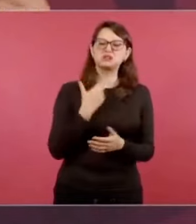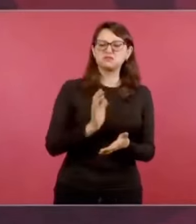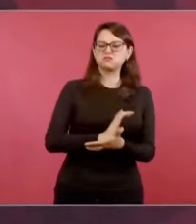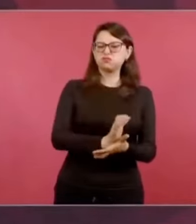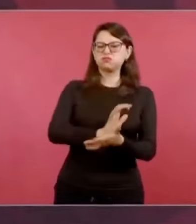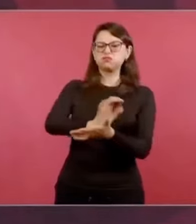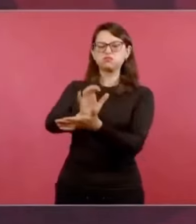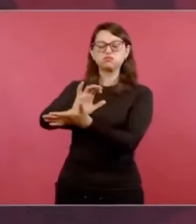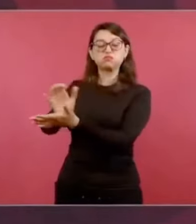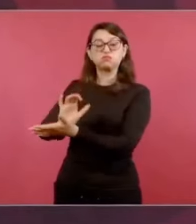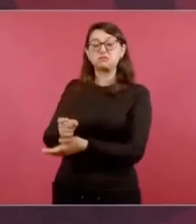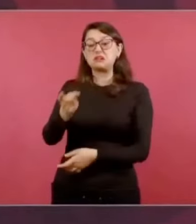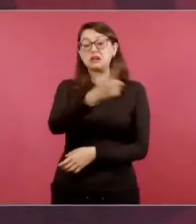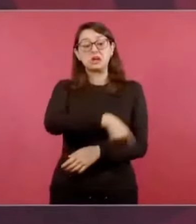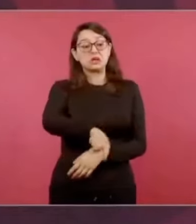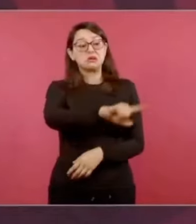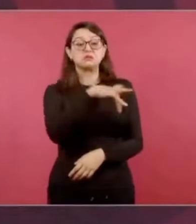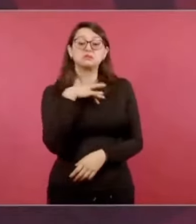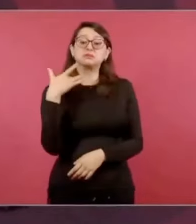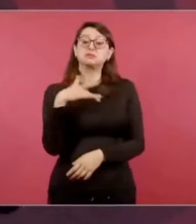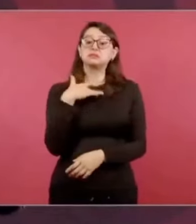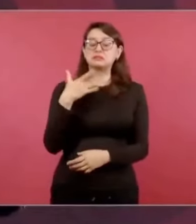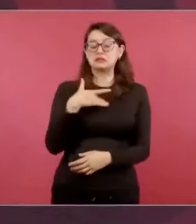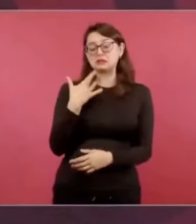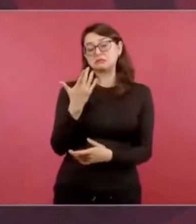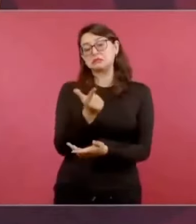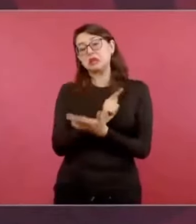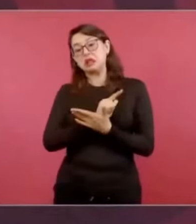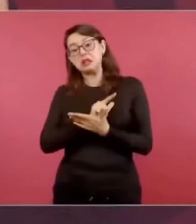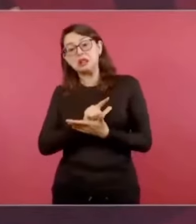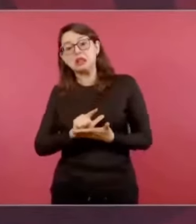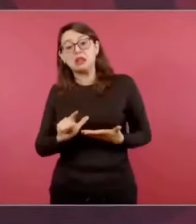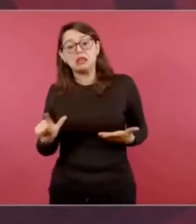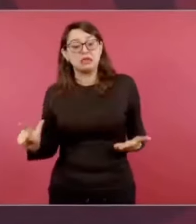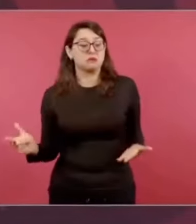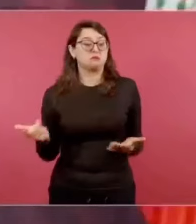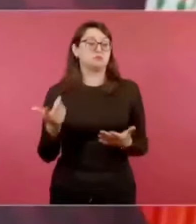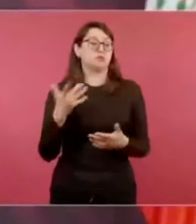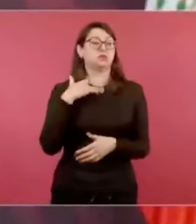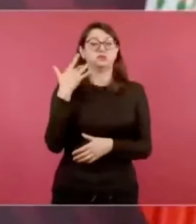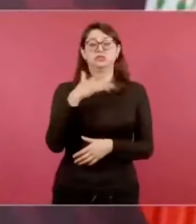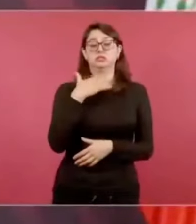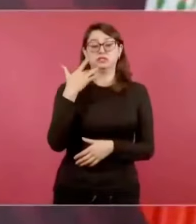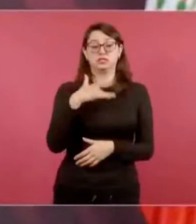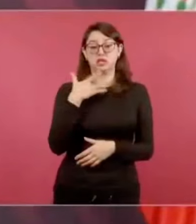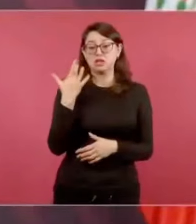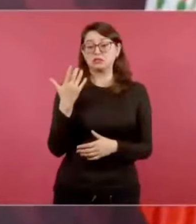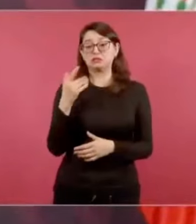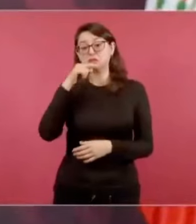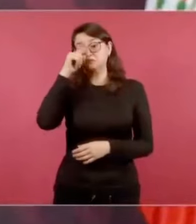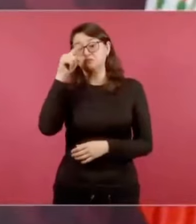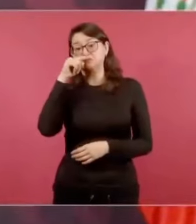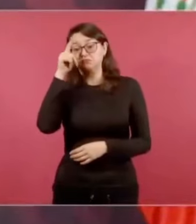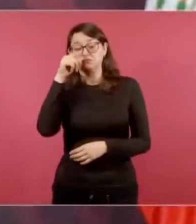baños de pureza y se dan ínfulas